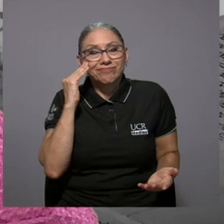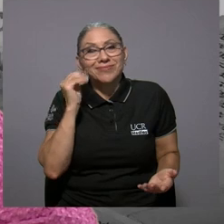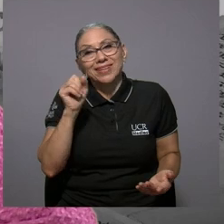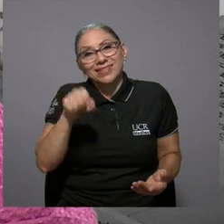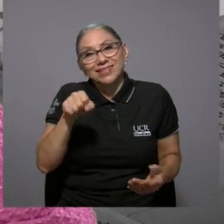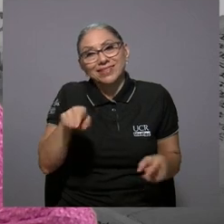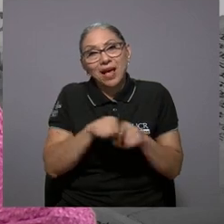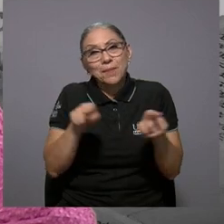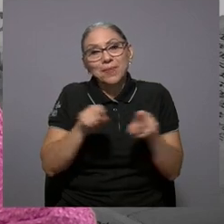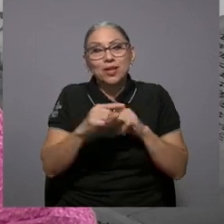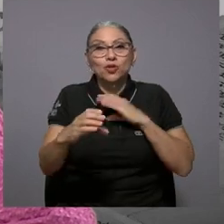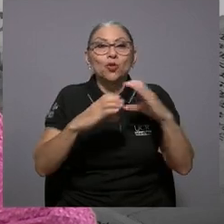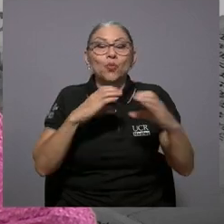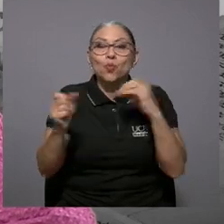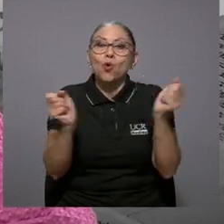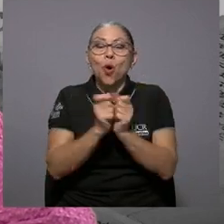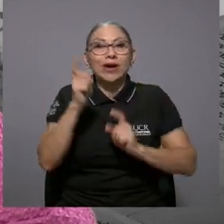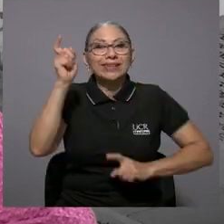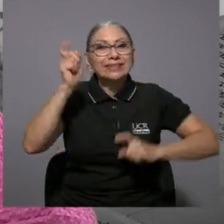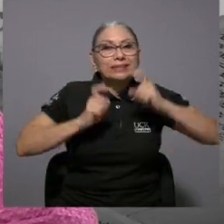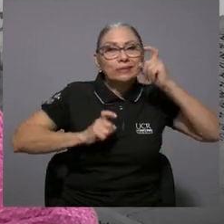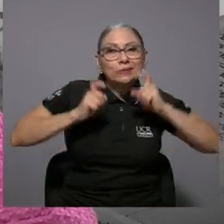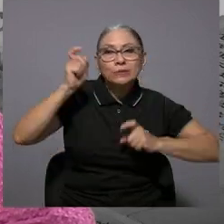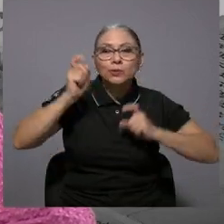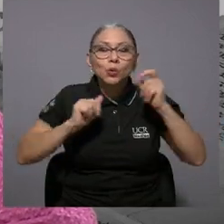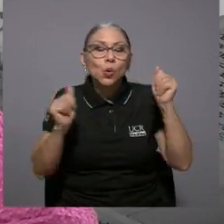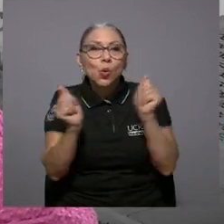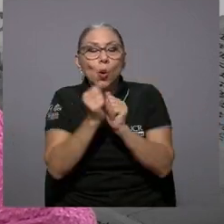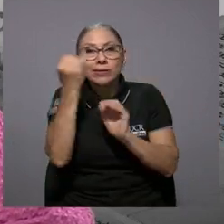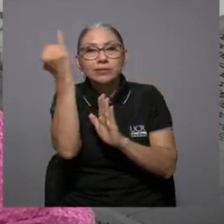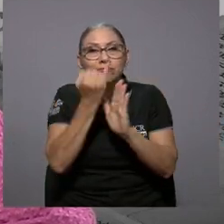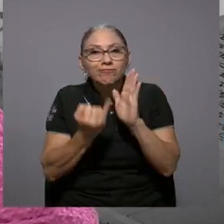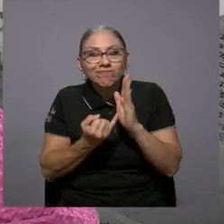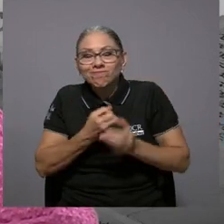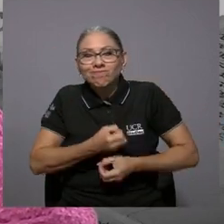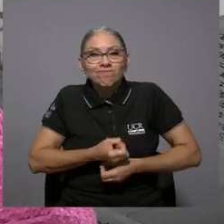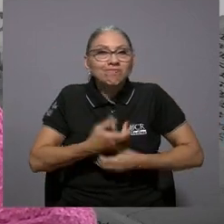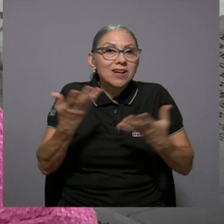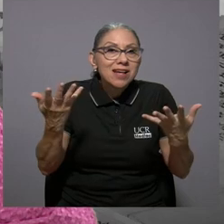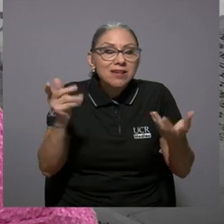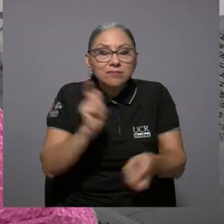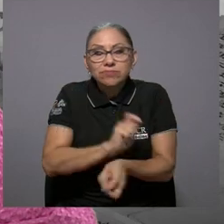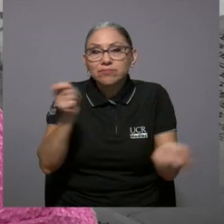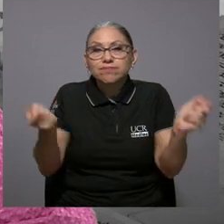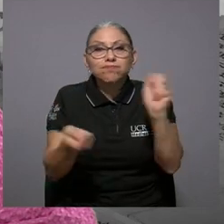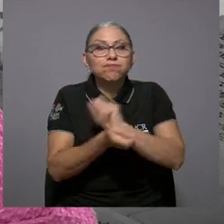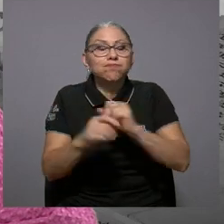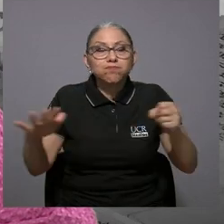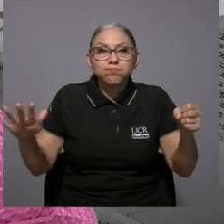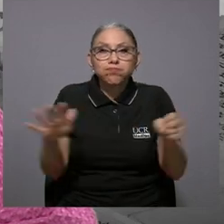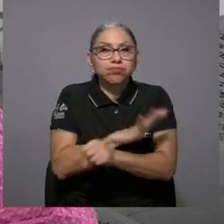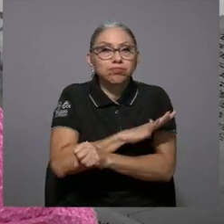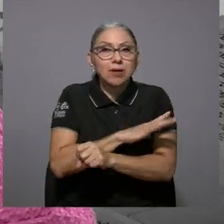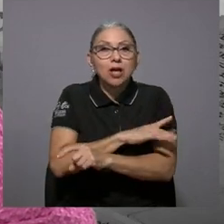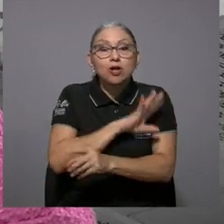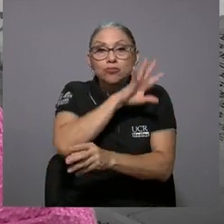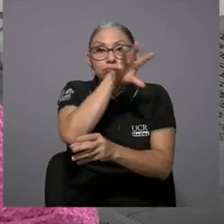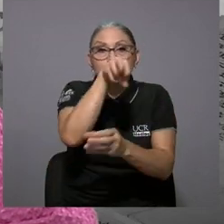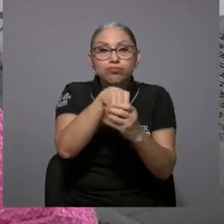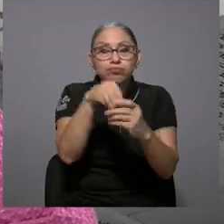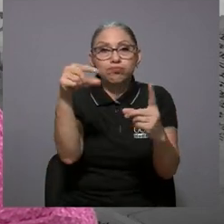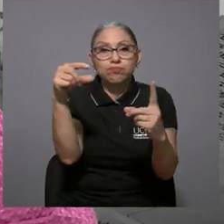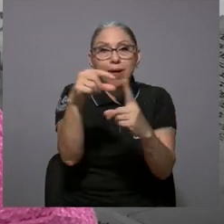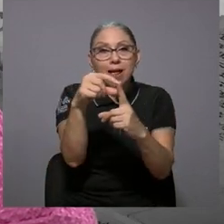tal ¿verdad? es evidente que también nos comunicamos con gestos con imágenes el cambio es total